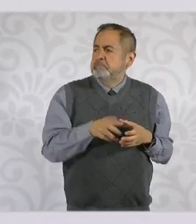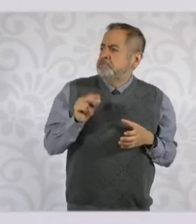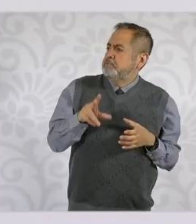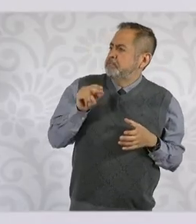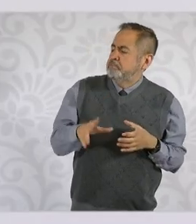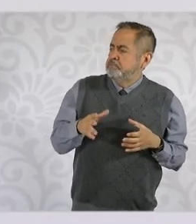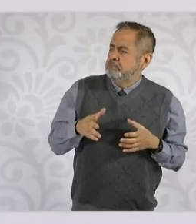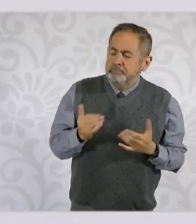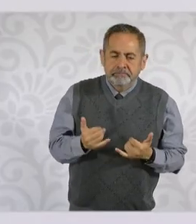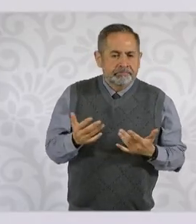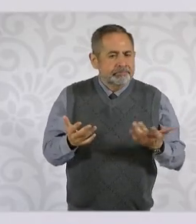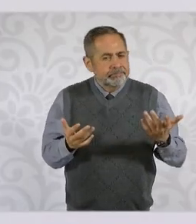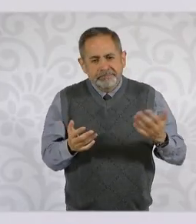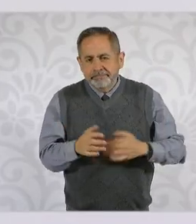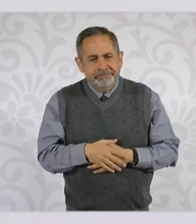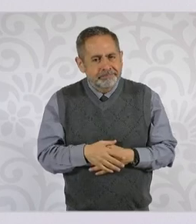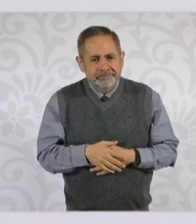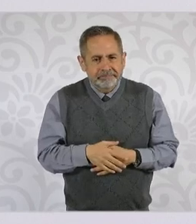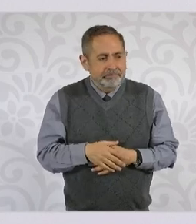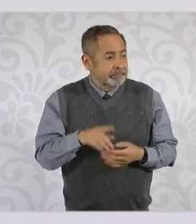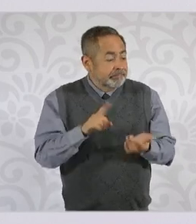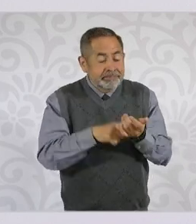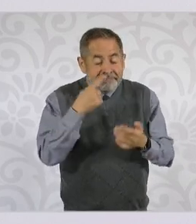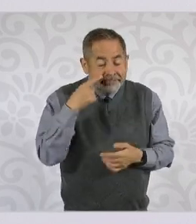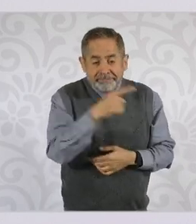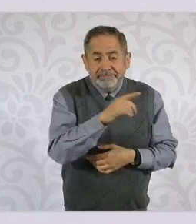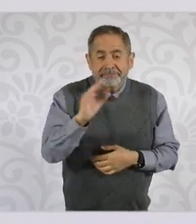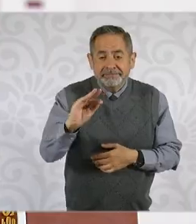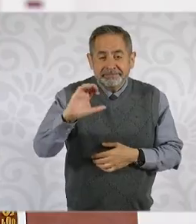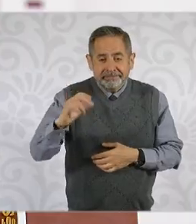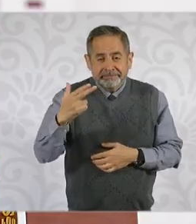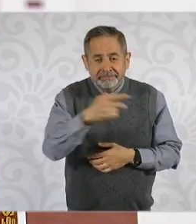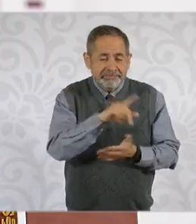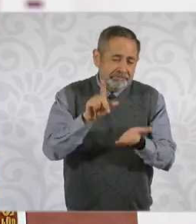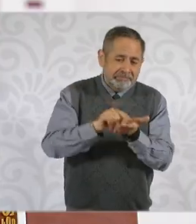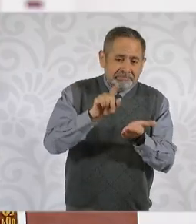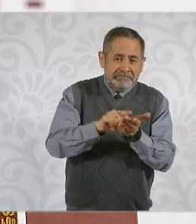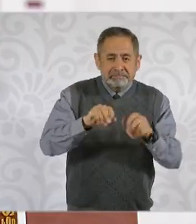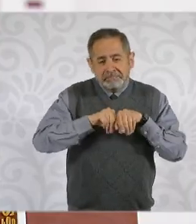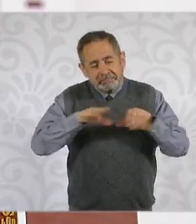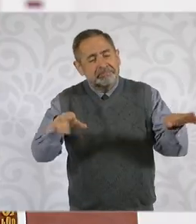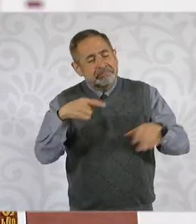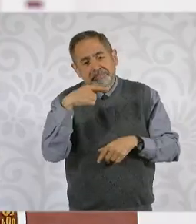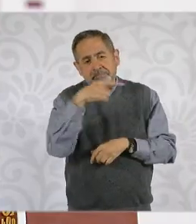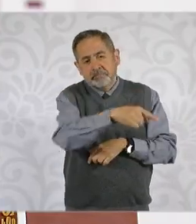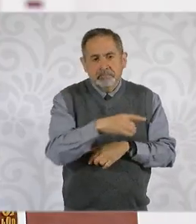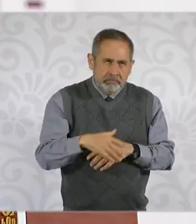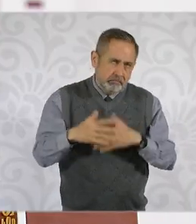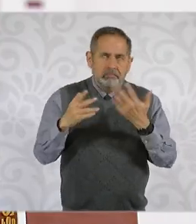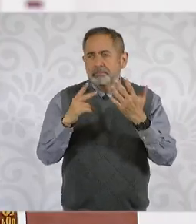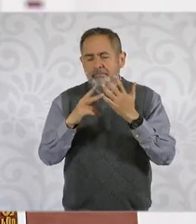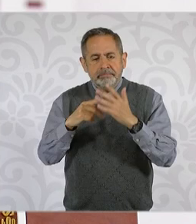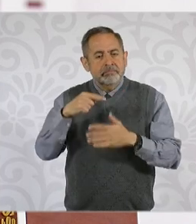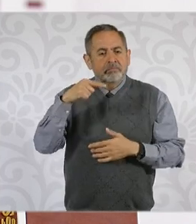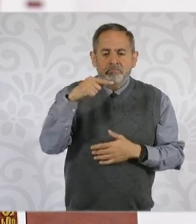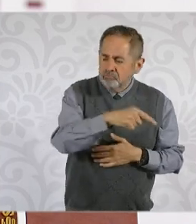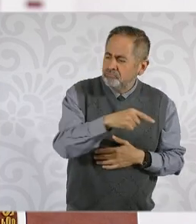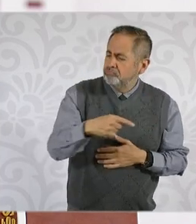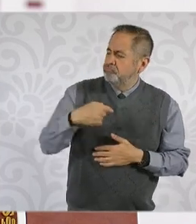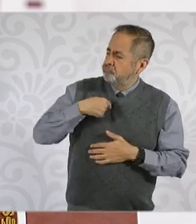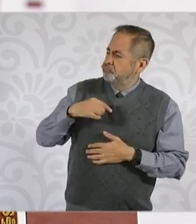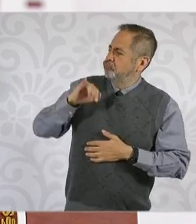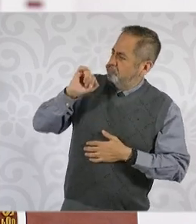siguen, bueno, Calderón sale con un tuit diciendo que, reivindicando que él sí